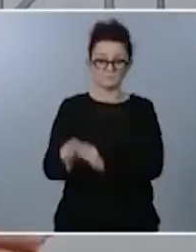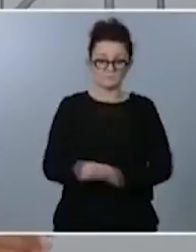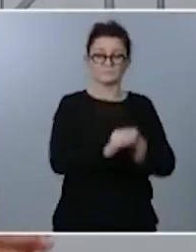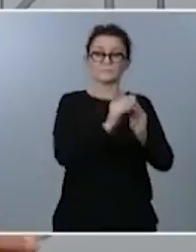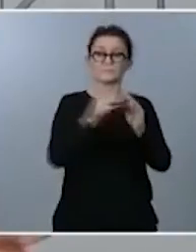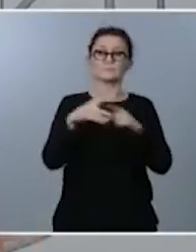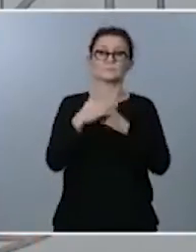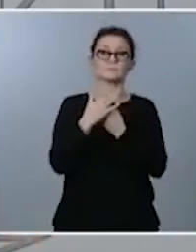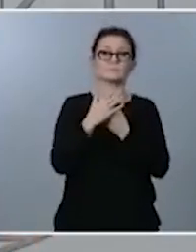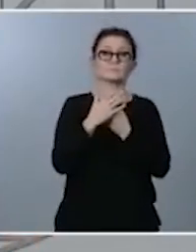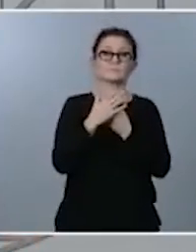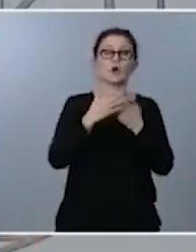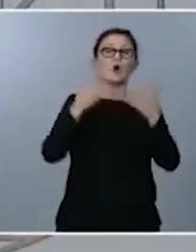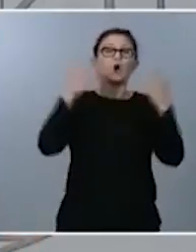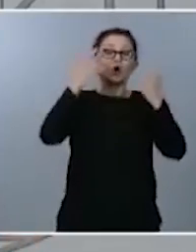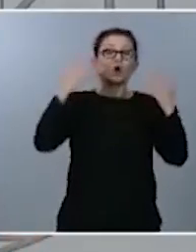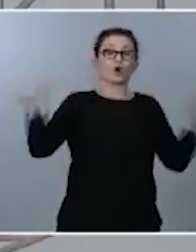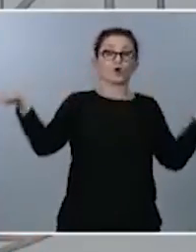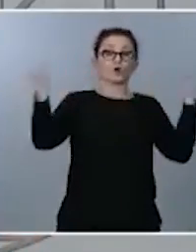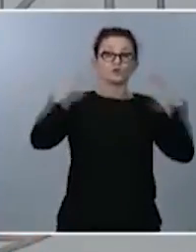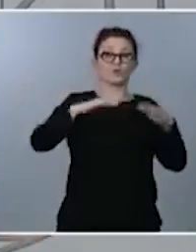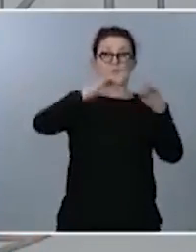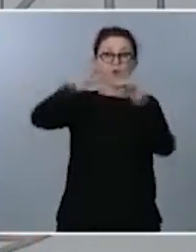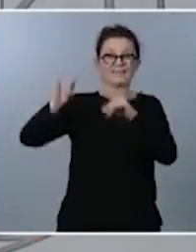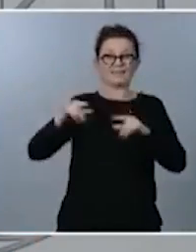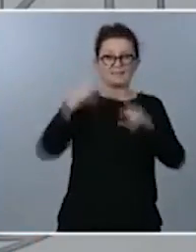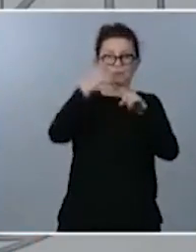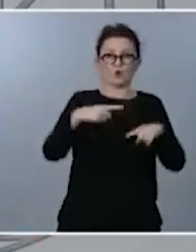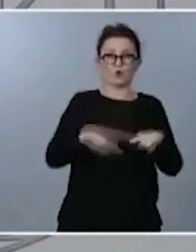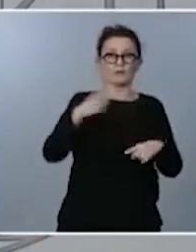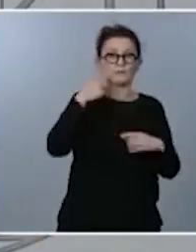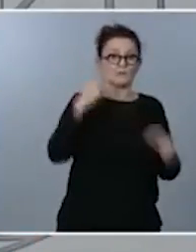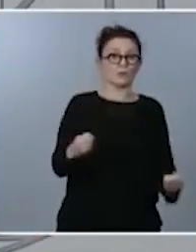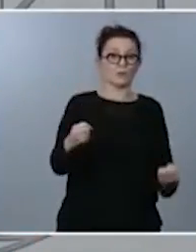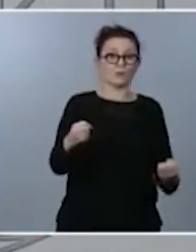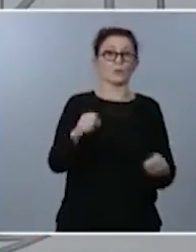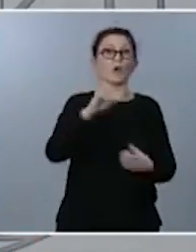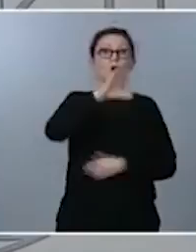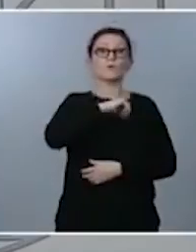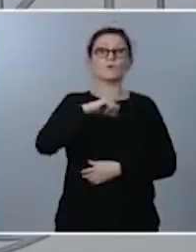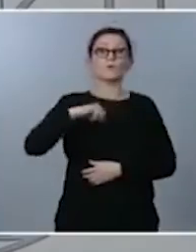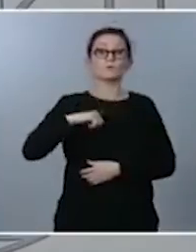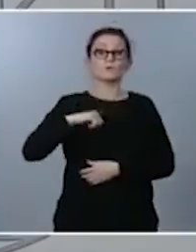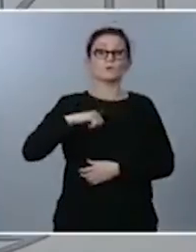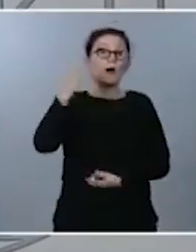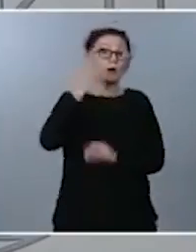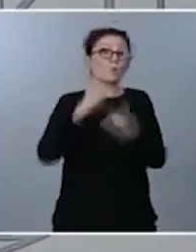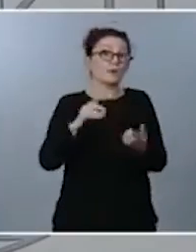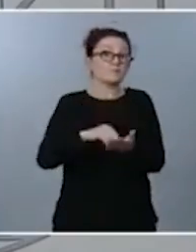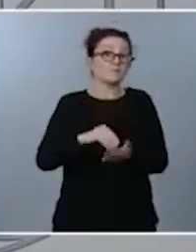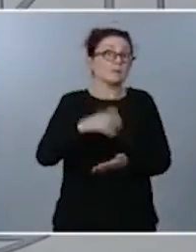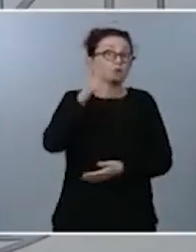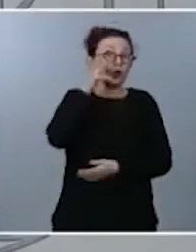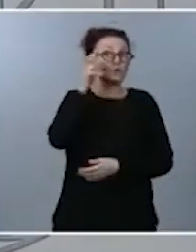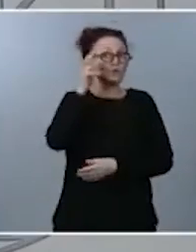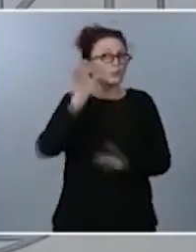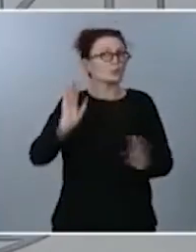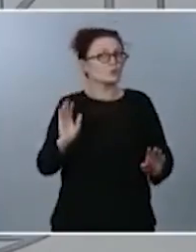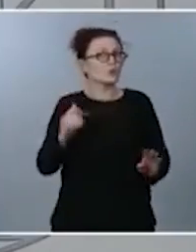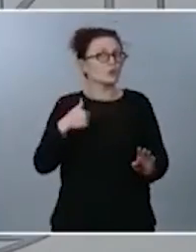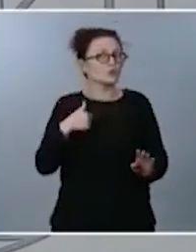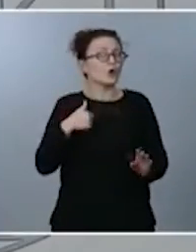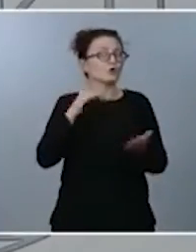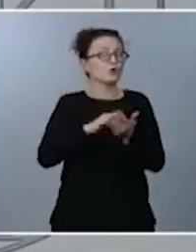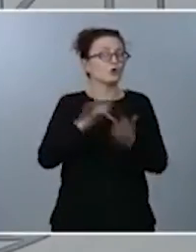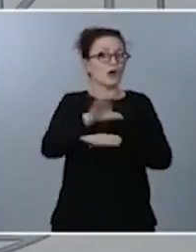Interterritorial de Salud cada comunidad autónoma como ustedes entenderán no lo escucho algunas veces no y he sido consejera sanitaria